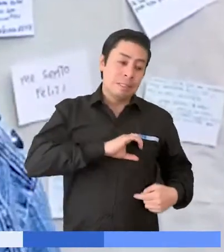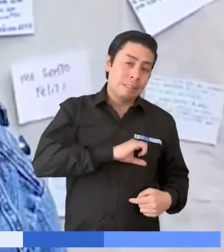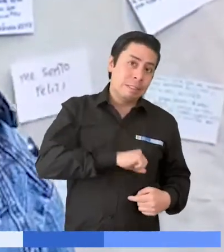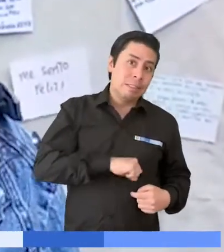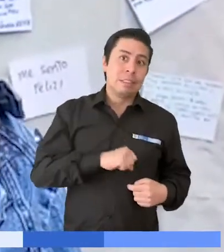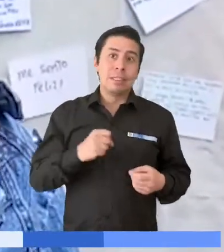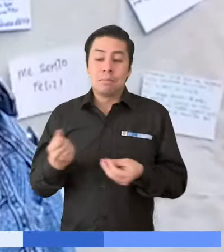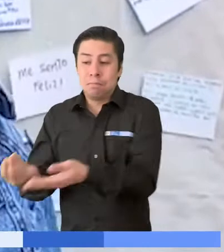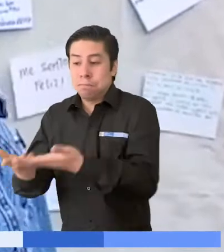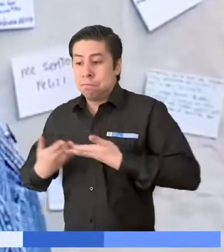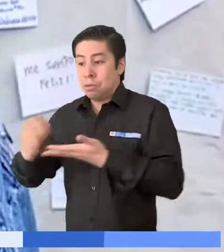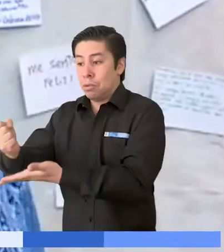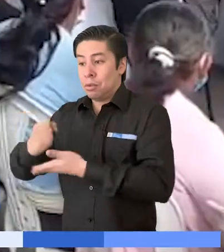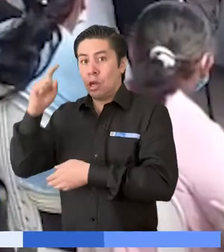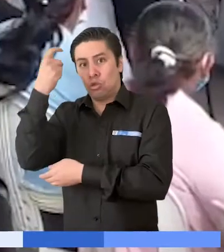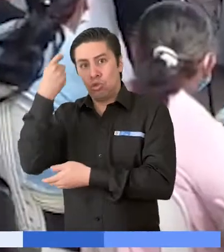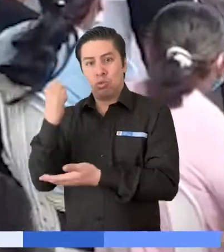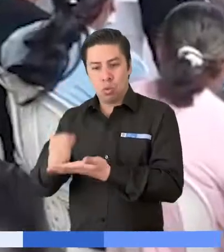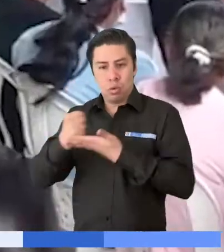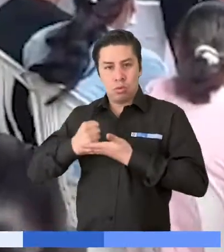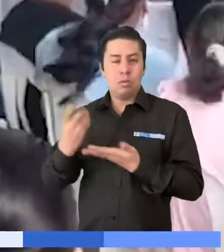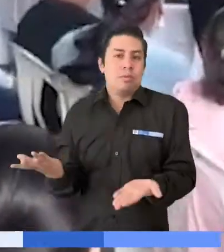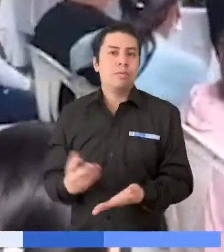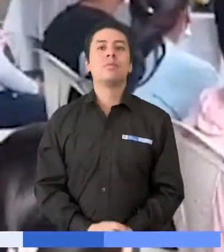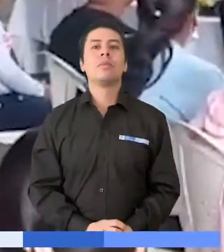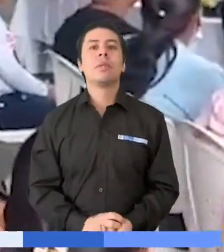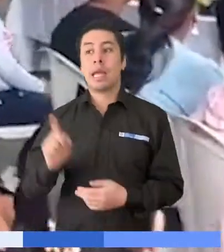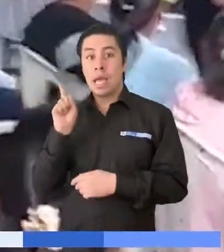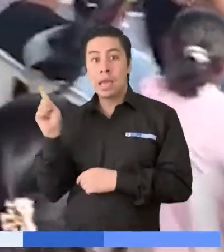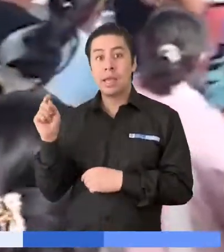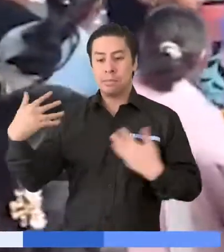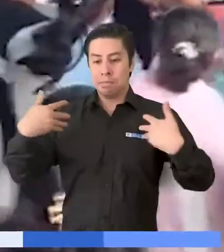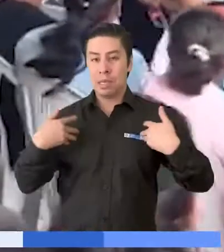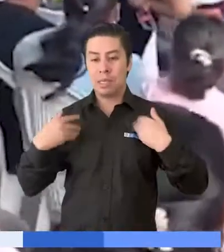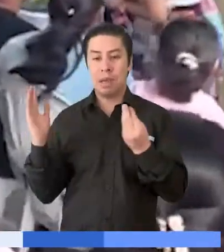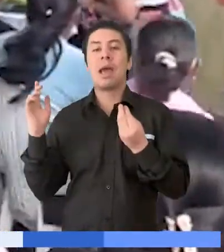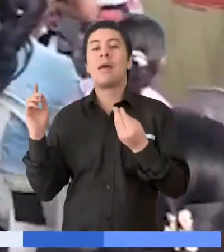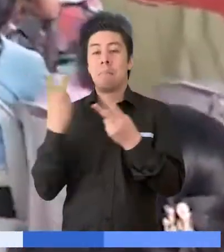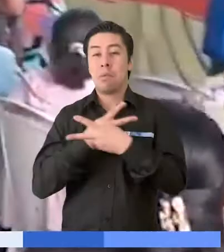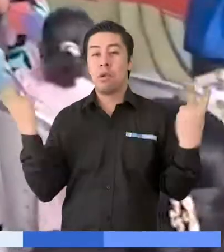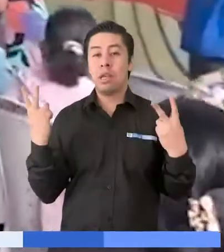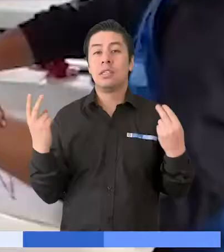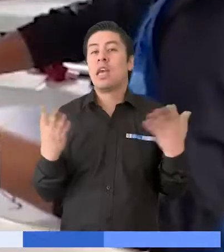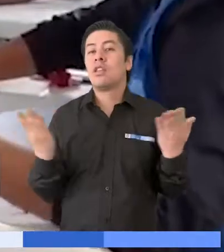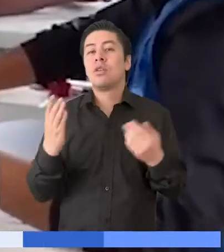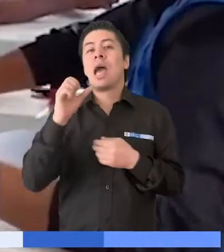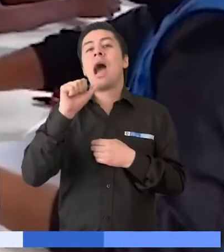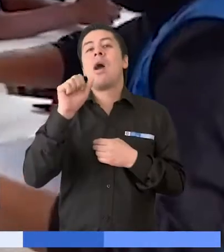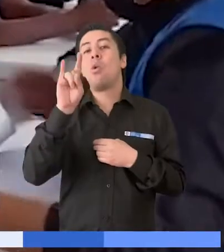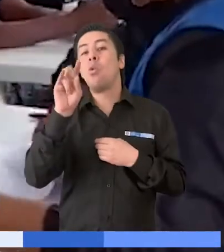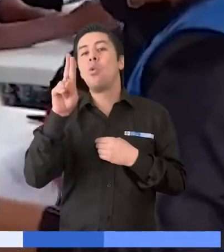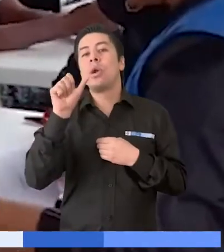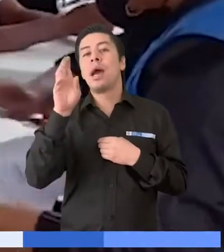recibimos la ayuda del gobierno. Beatriz es una víctima de la violencia generada en el Urabá antioqueño, que ha